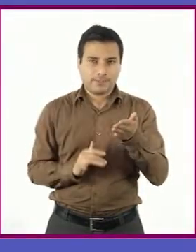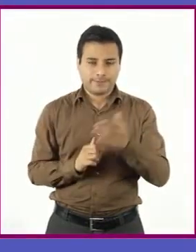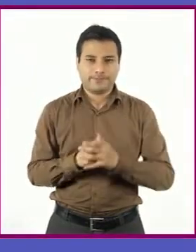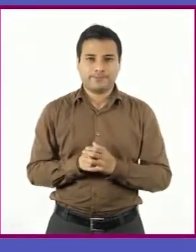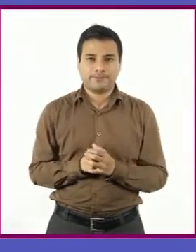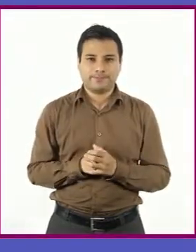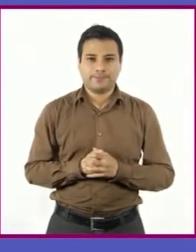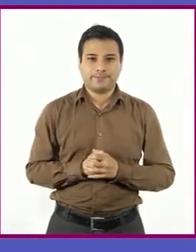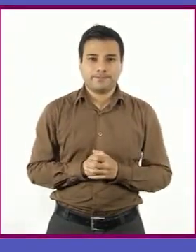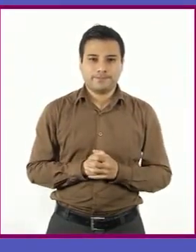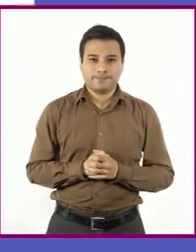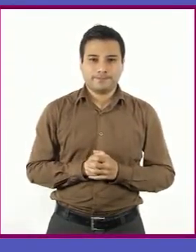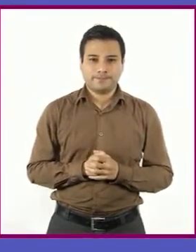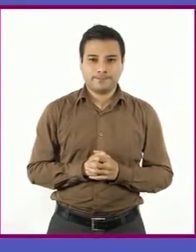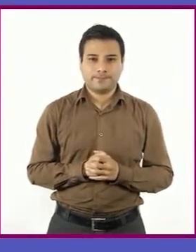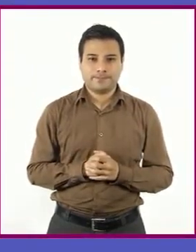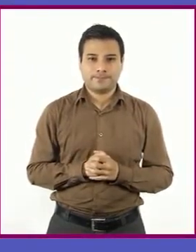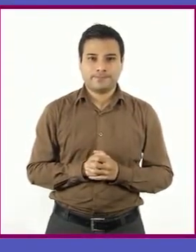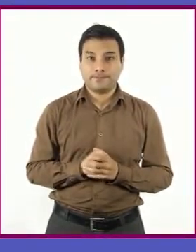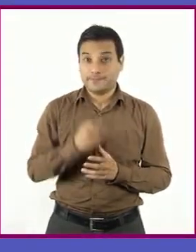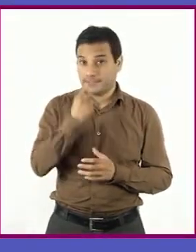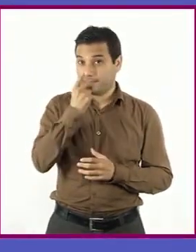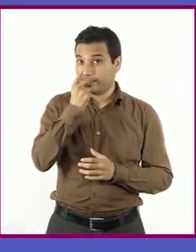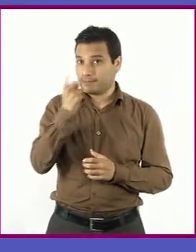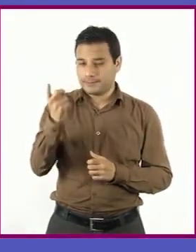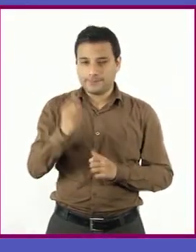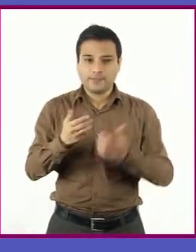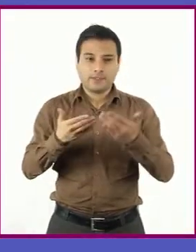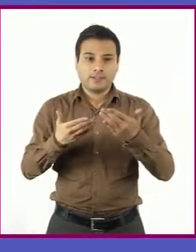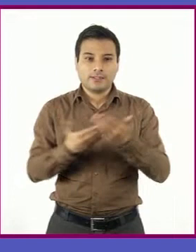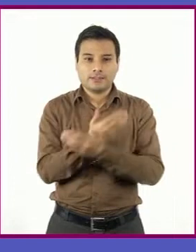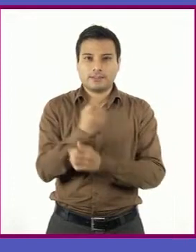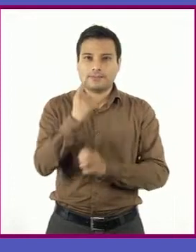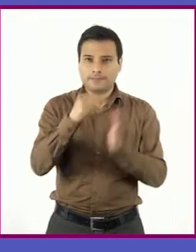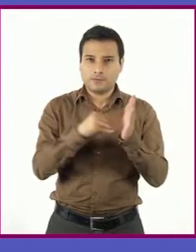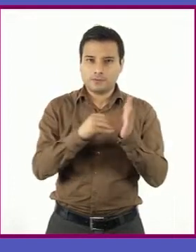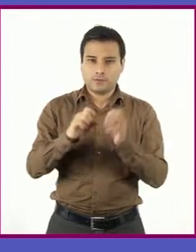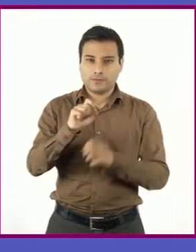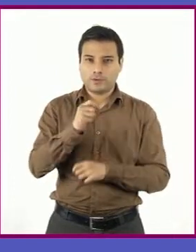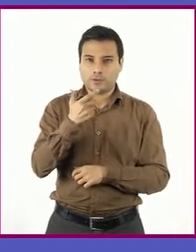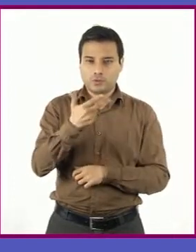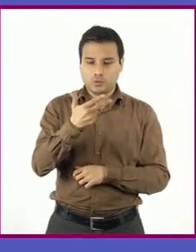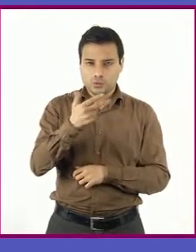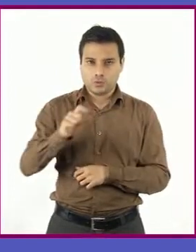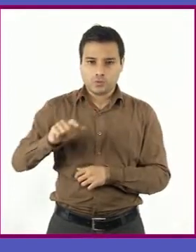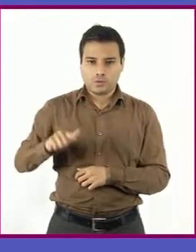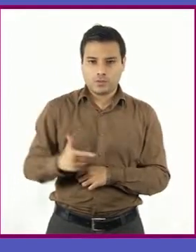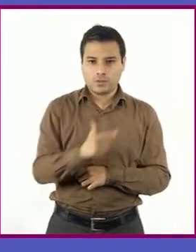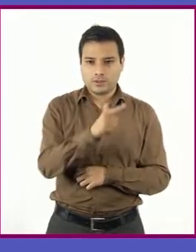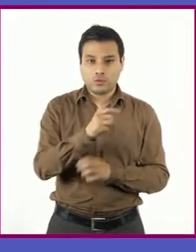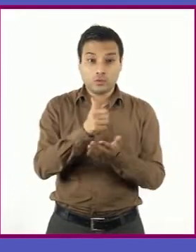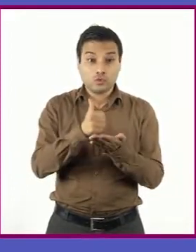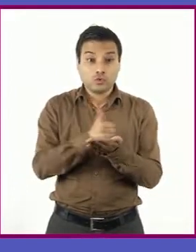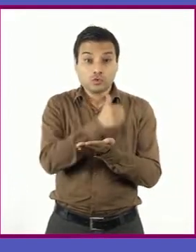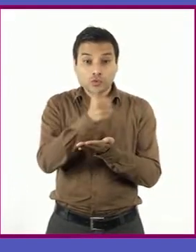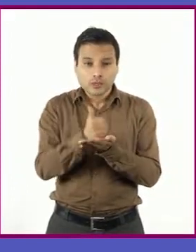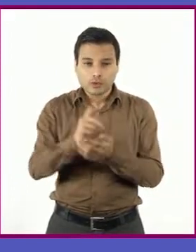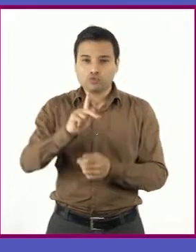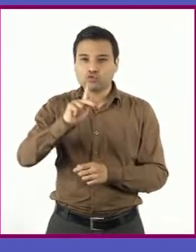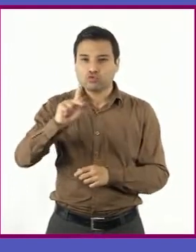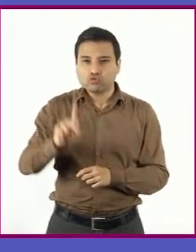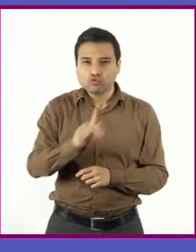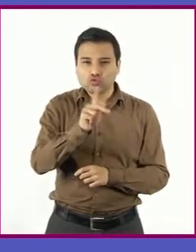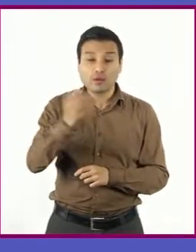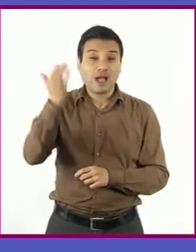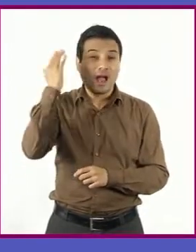Jorge Ibargüingoytia dice de sí mismo, nací en 1928 en Guanajuato, una ciudad de provincia que era entonces